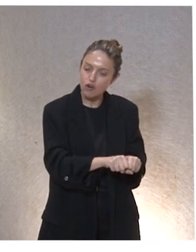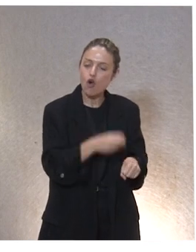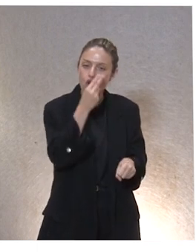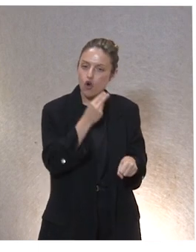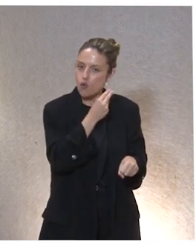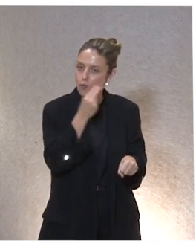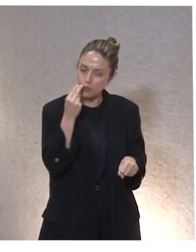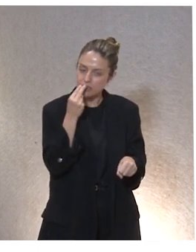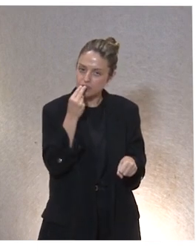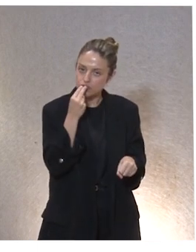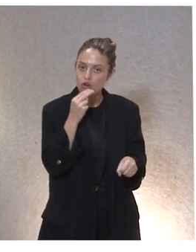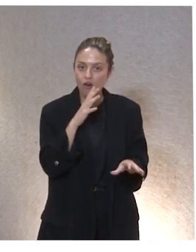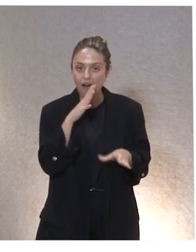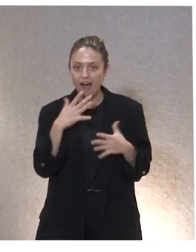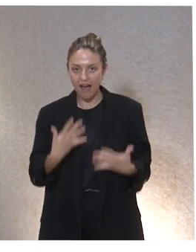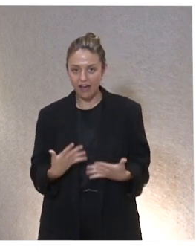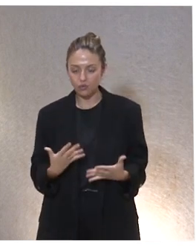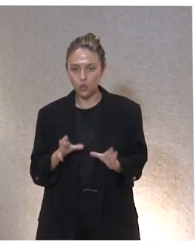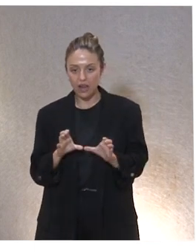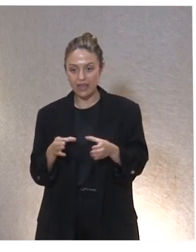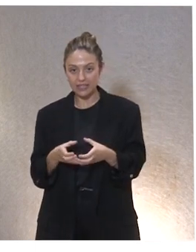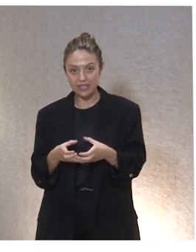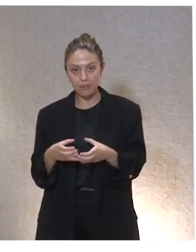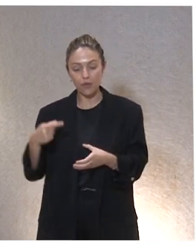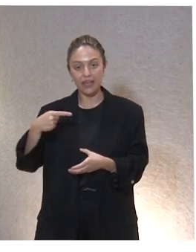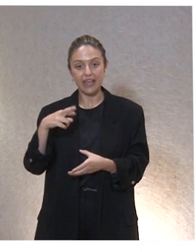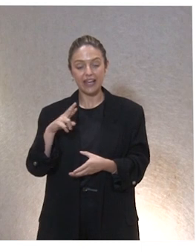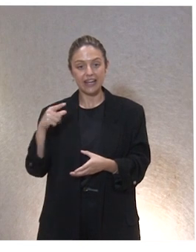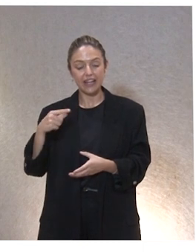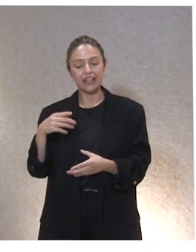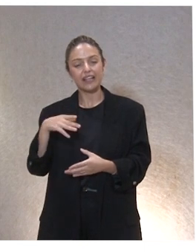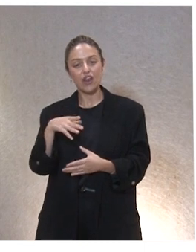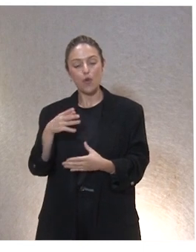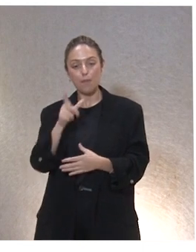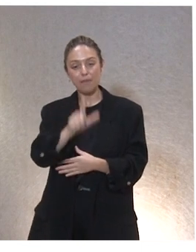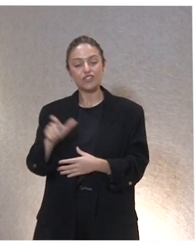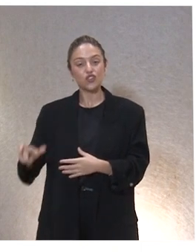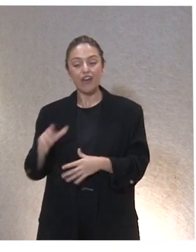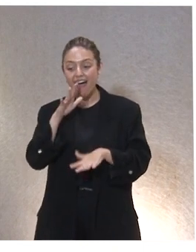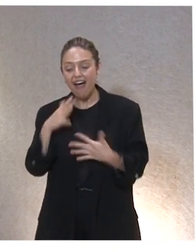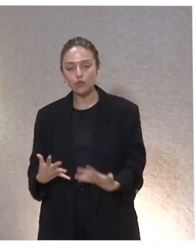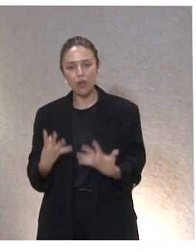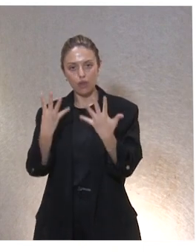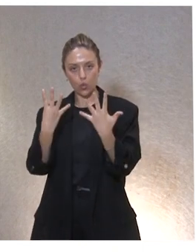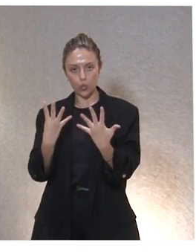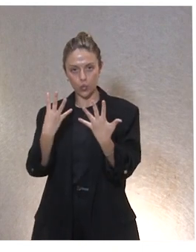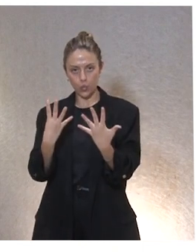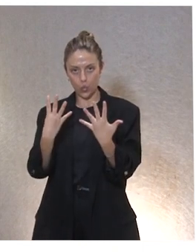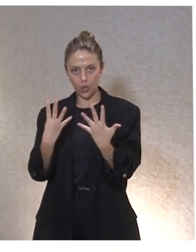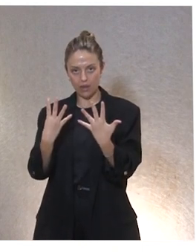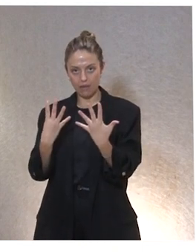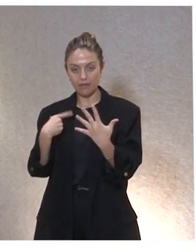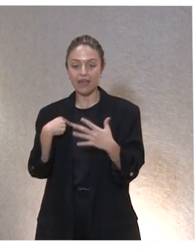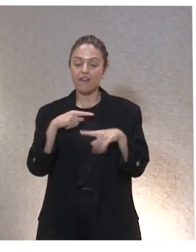comprometido, en estos momentos ese es el equipo del GRES, somos nueve personas, nueve personas que unos trabajan desde la